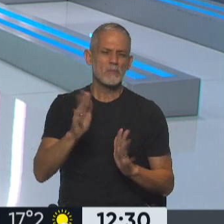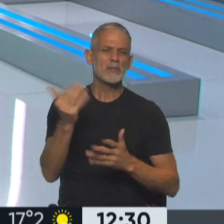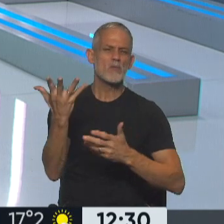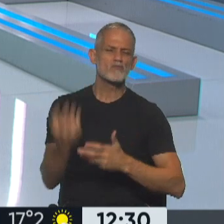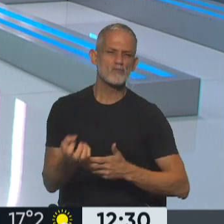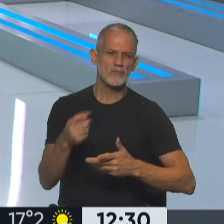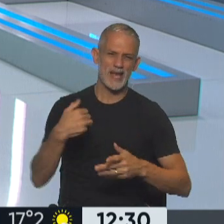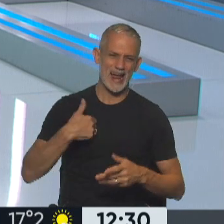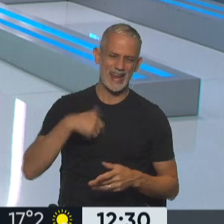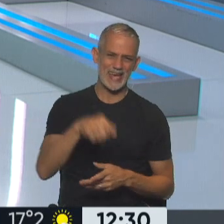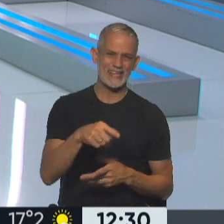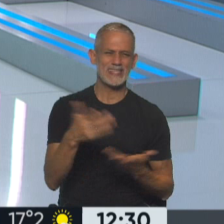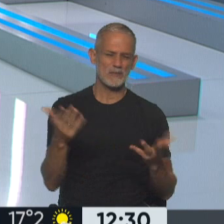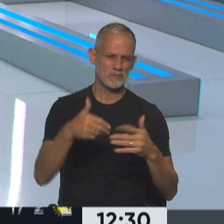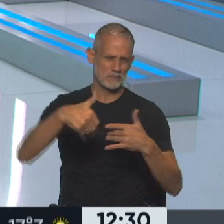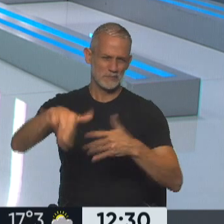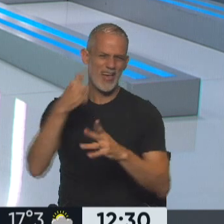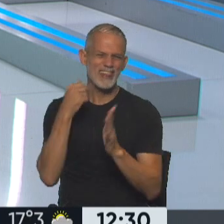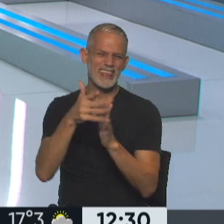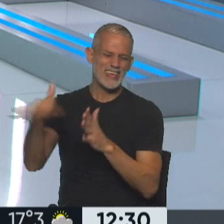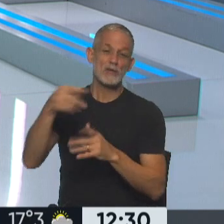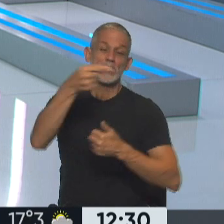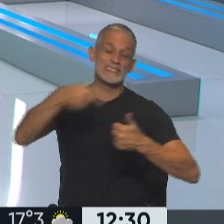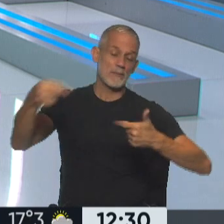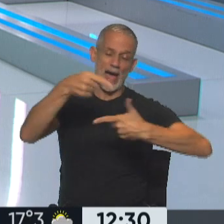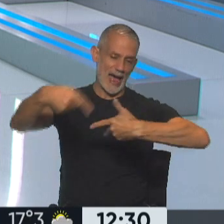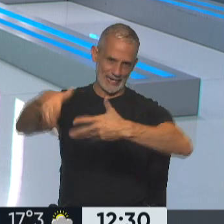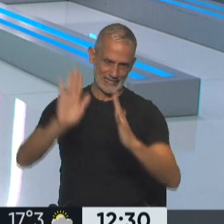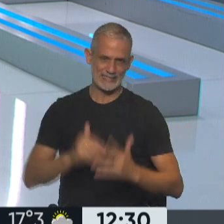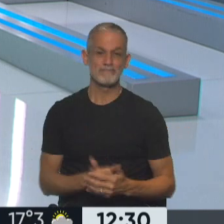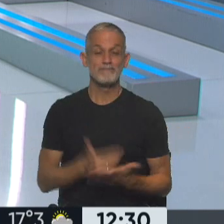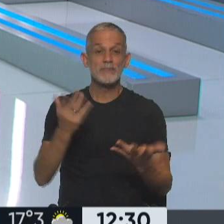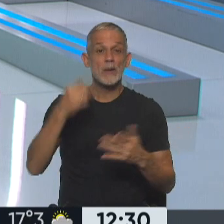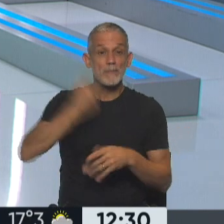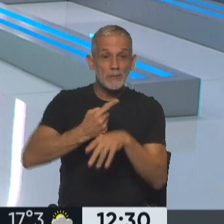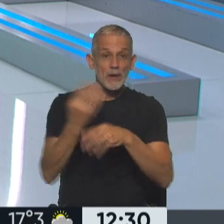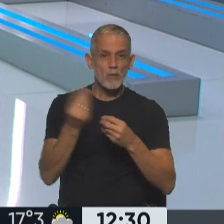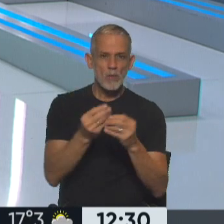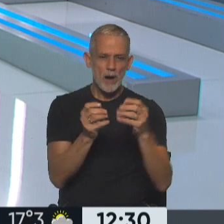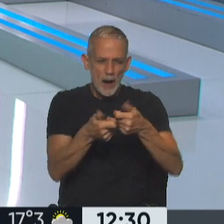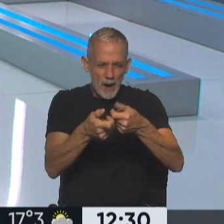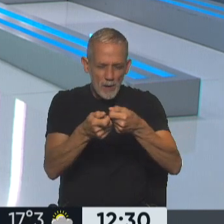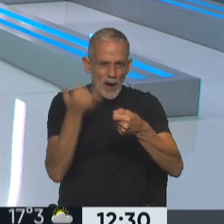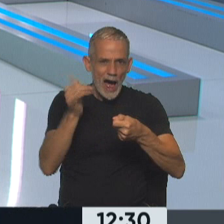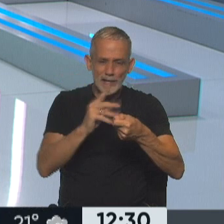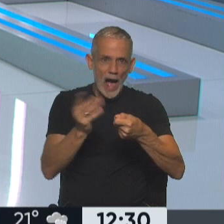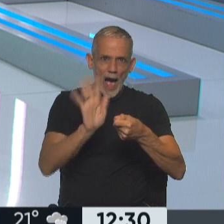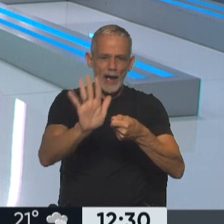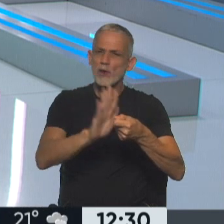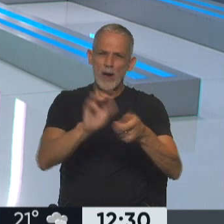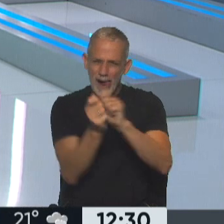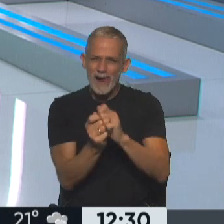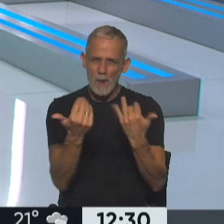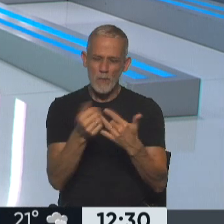los usuarios en Argentina en los próximos días, semanas. En primer lugar, la posibilidad de editar mensajes enviados en